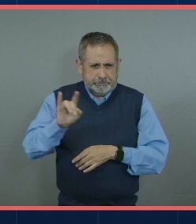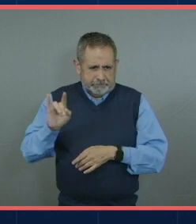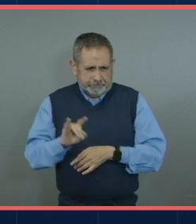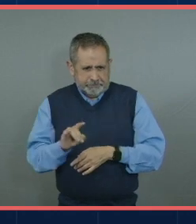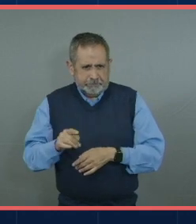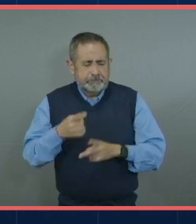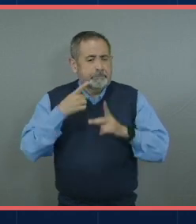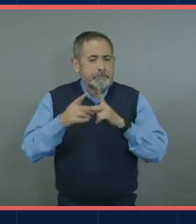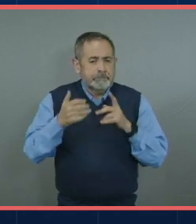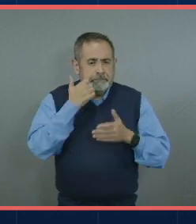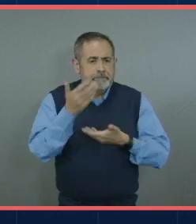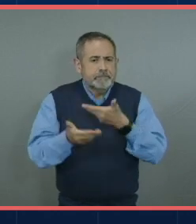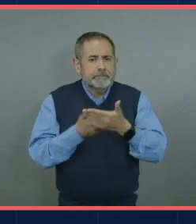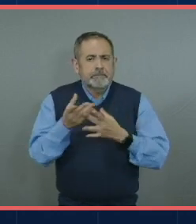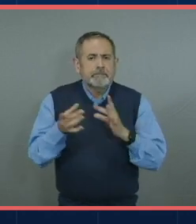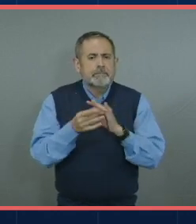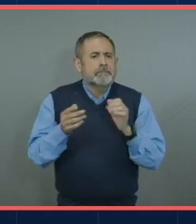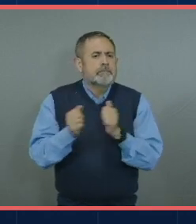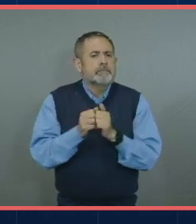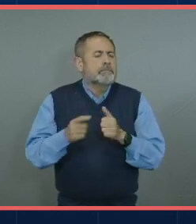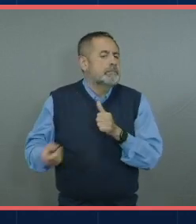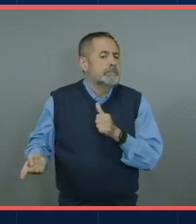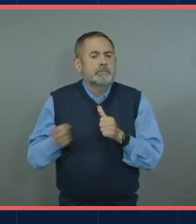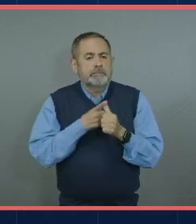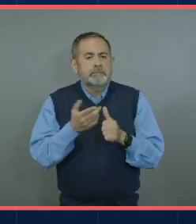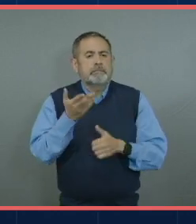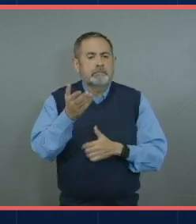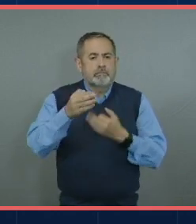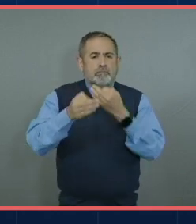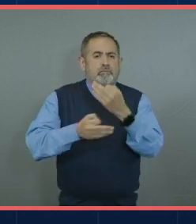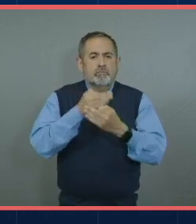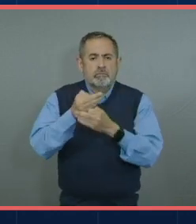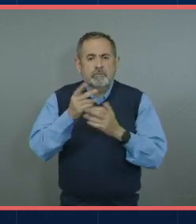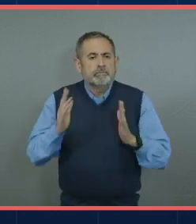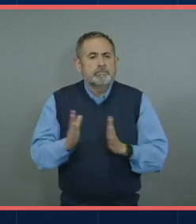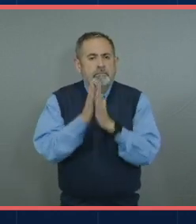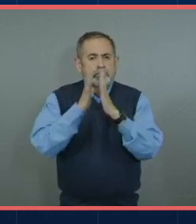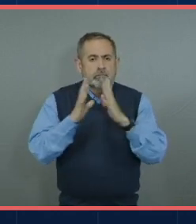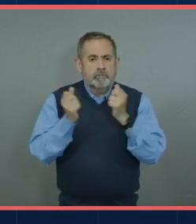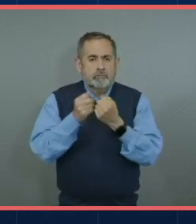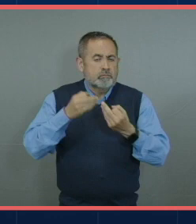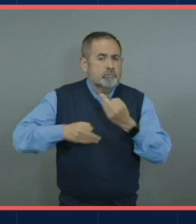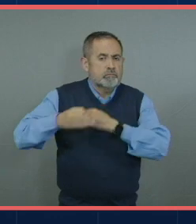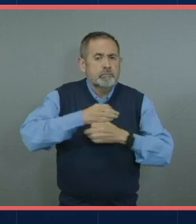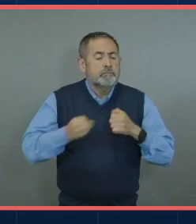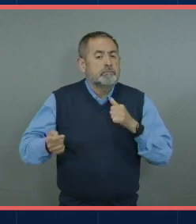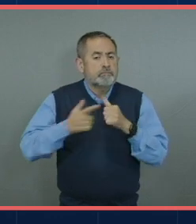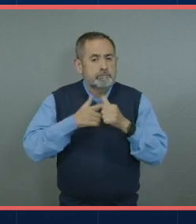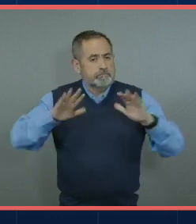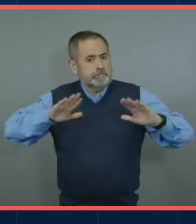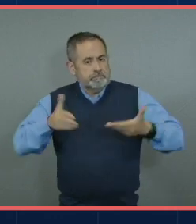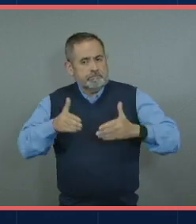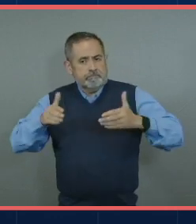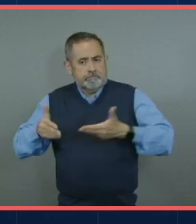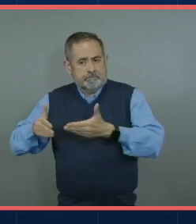dándole la palabra a todos los que participan con nosotros. Empecemos con las presentaciones.